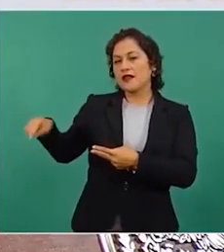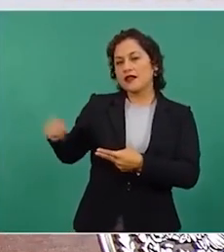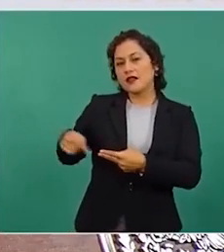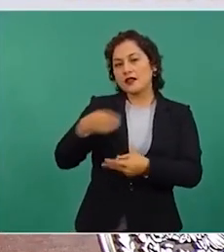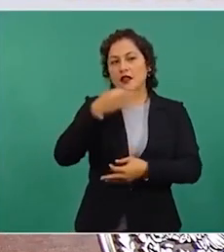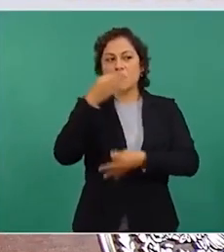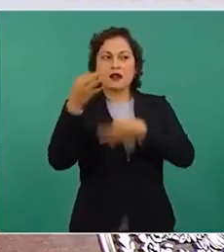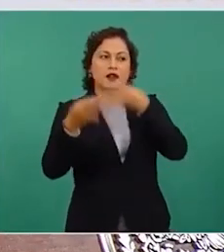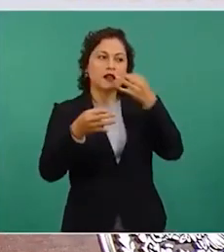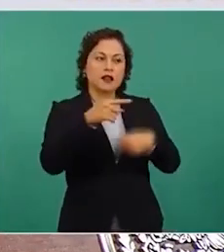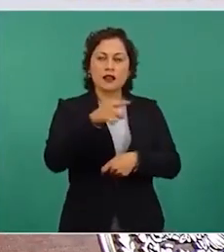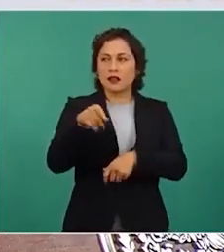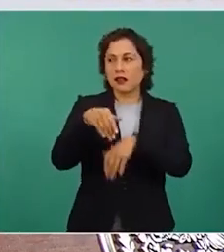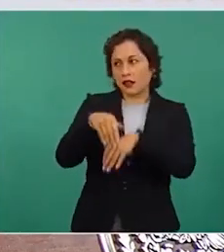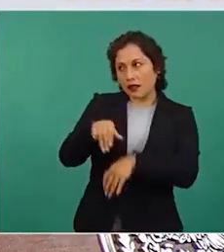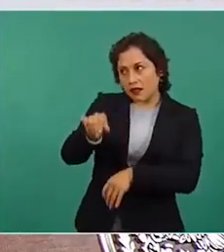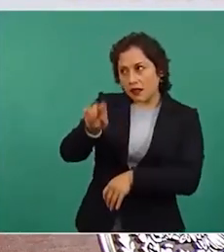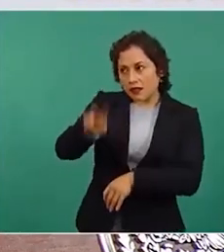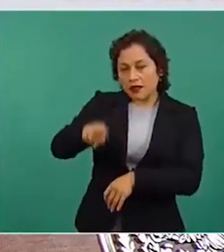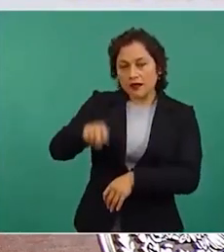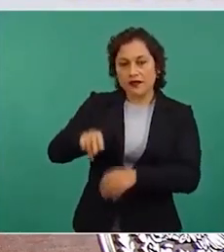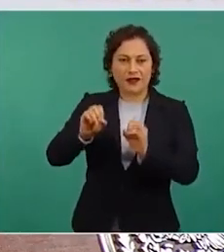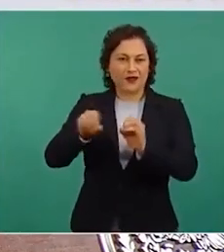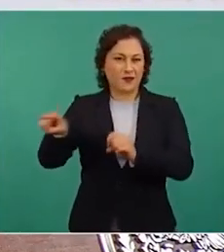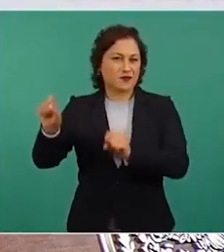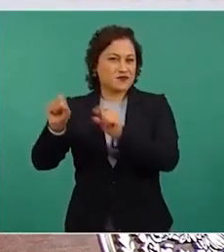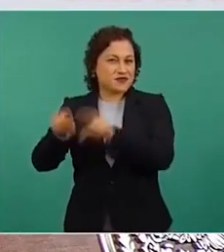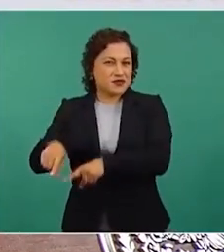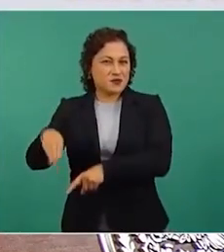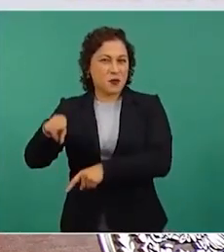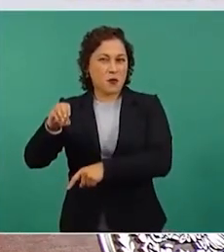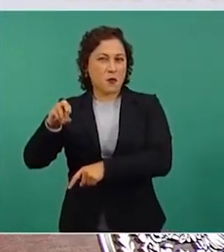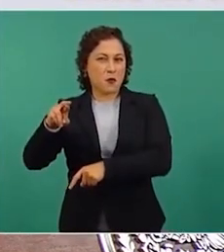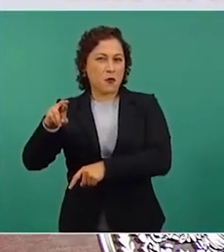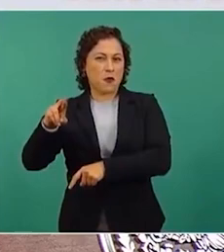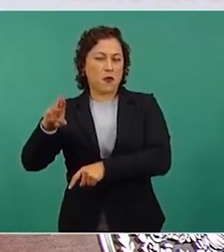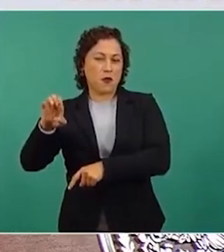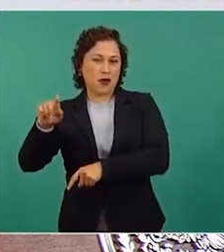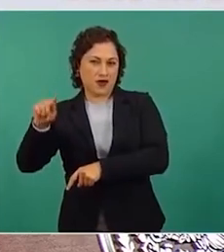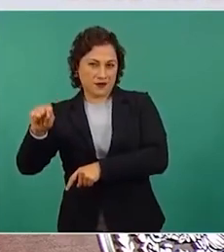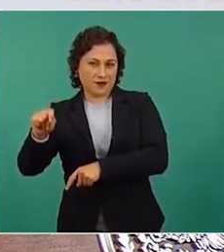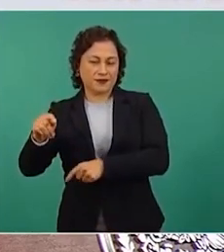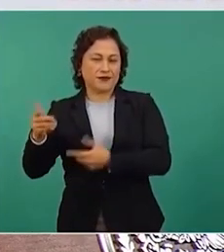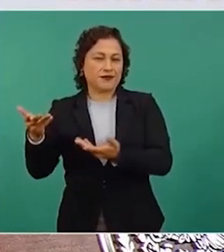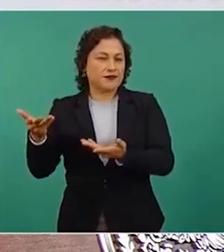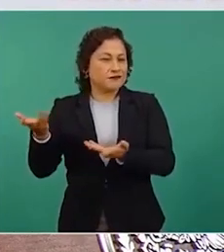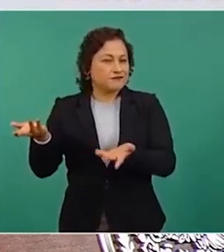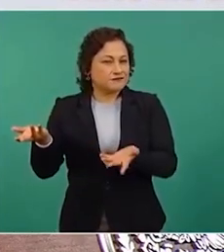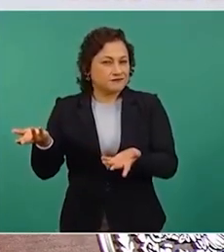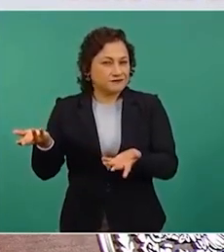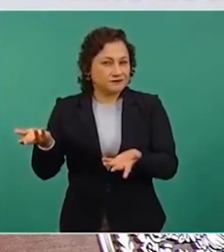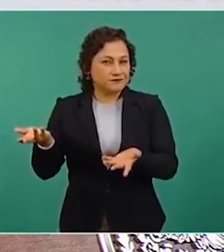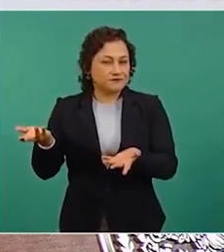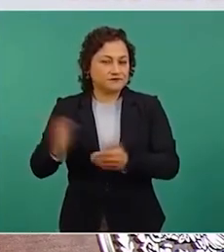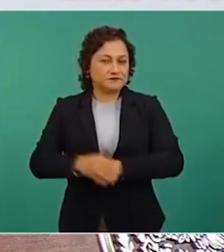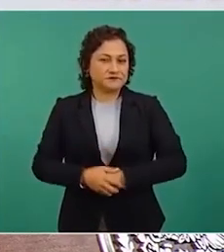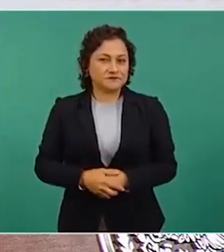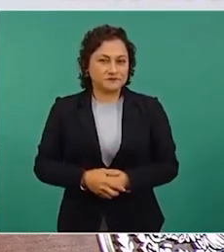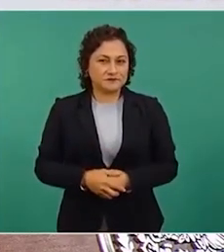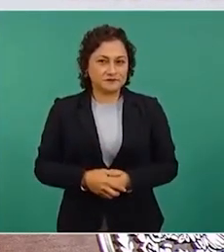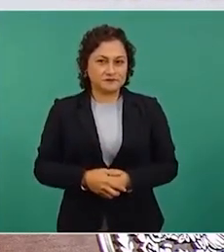o el señor Lore de Mola nada más